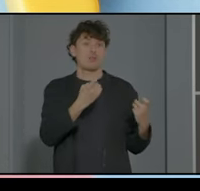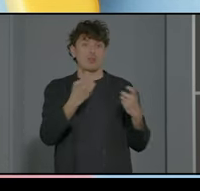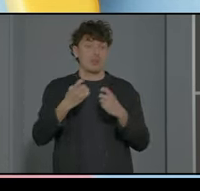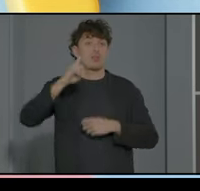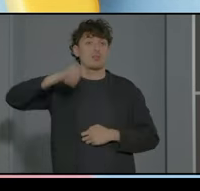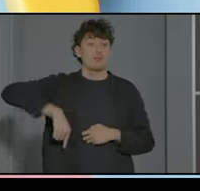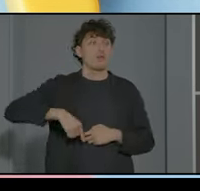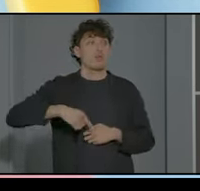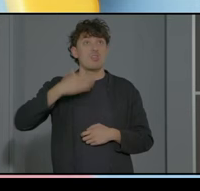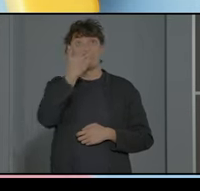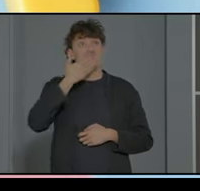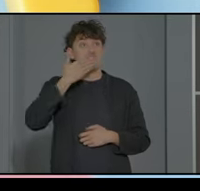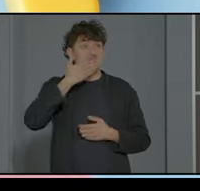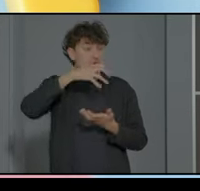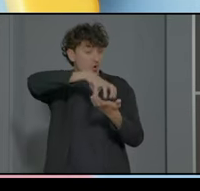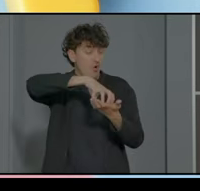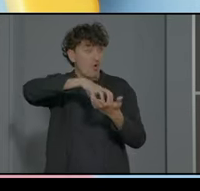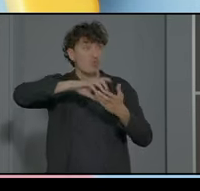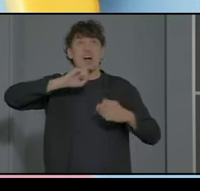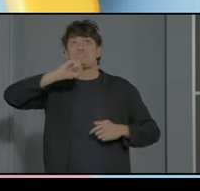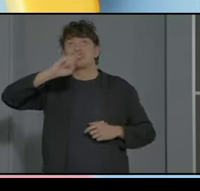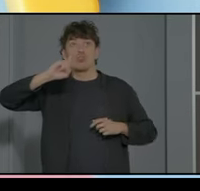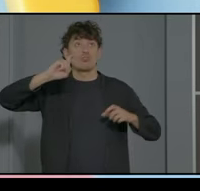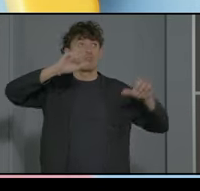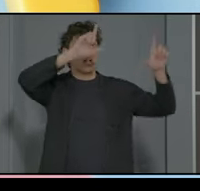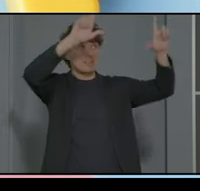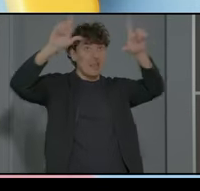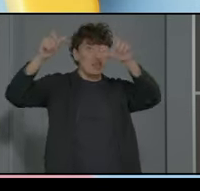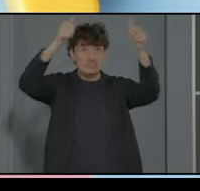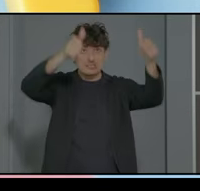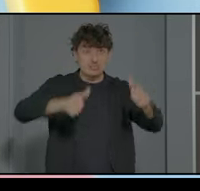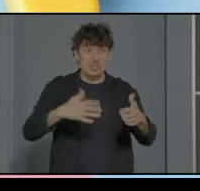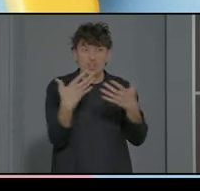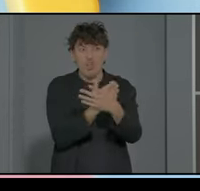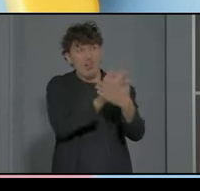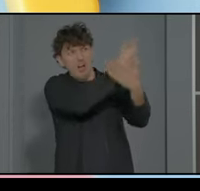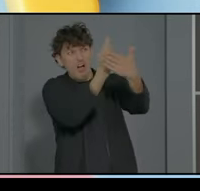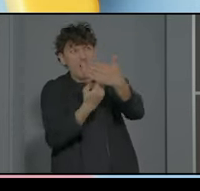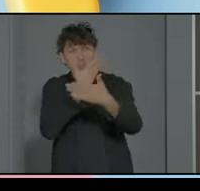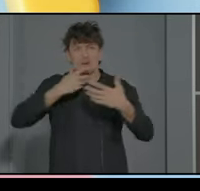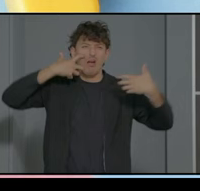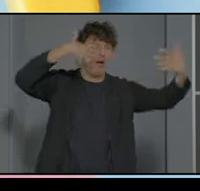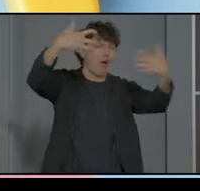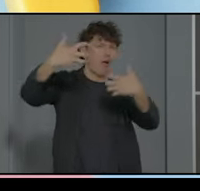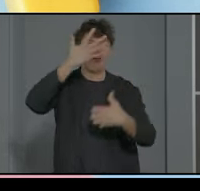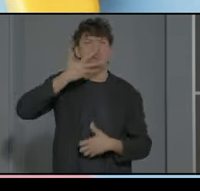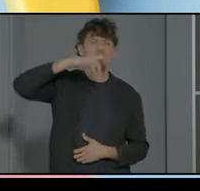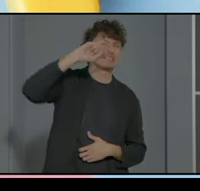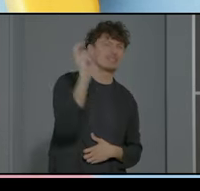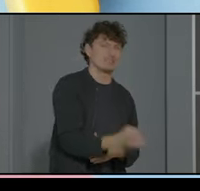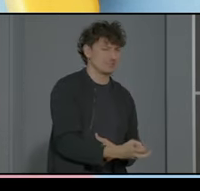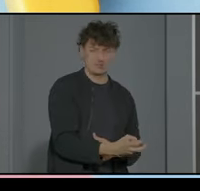señalización del centro e insisto no se trata de decorar con pictos súper bonitos y coloridos el colegio esto no